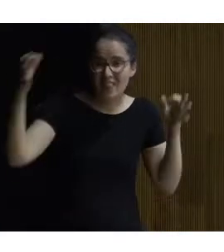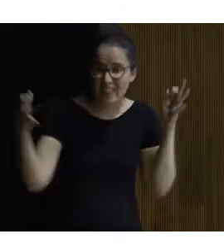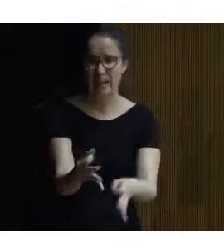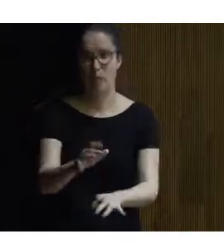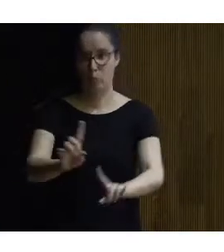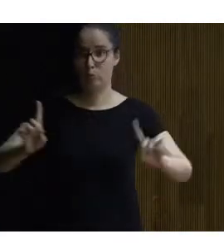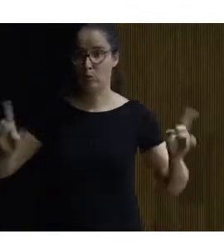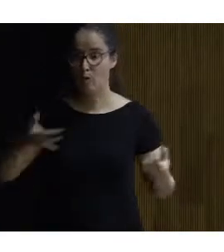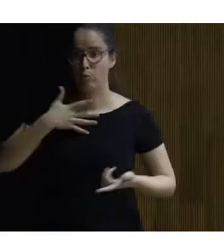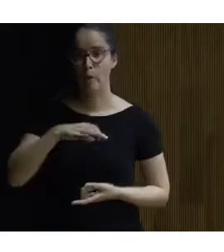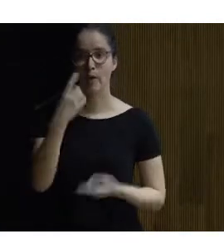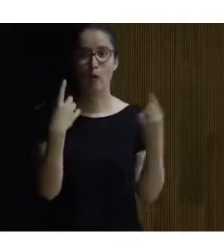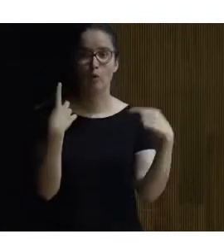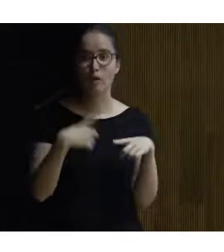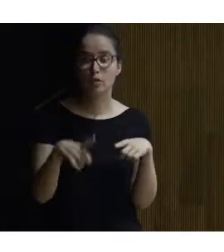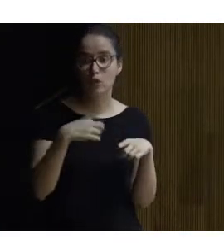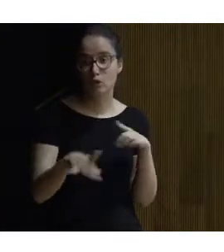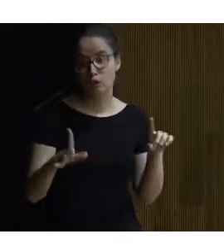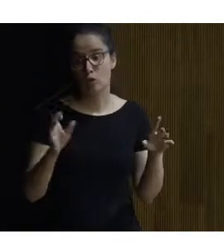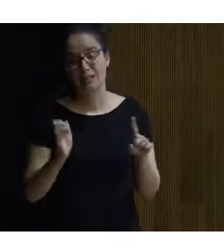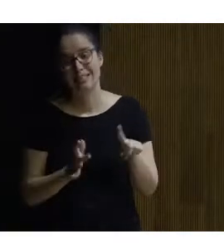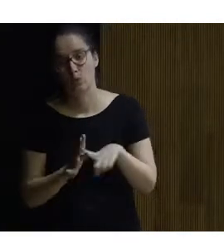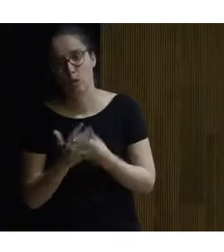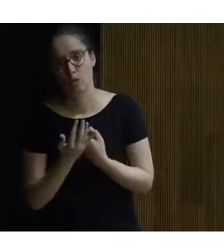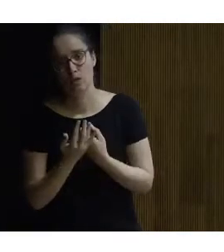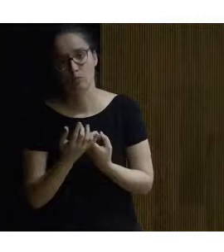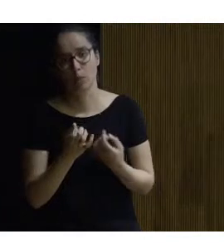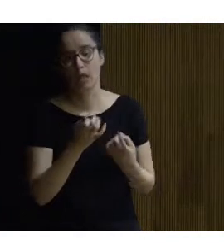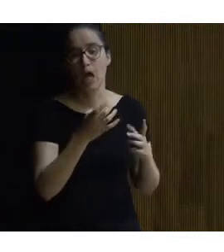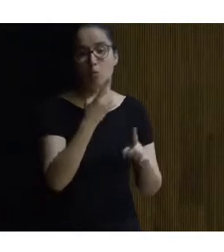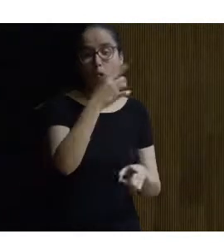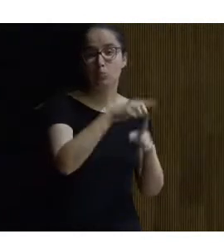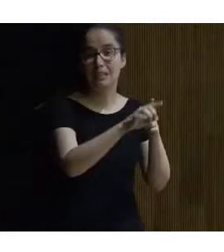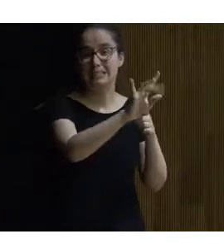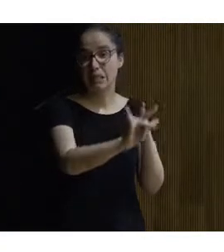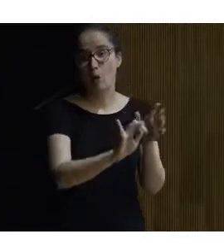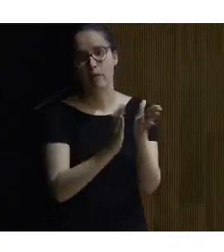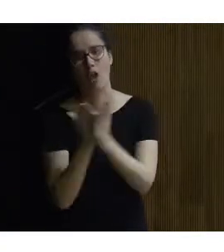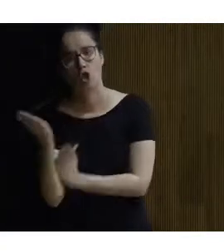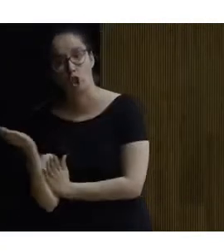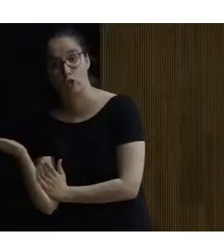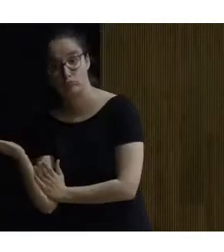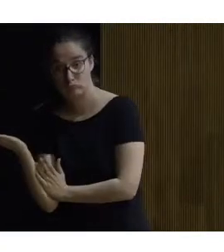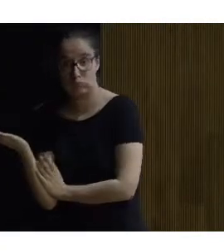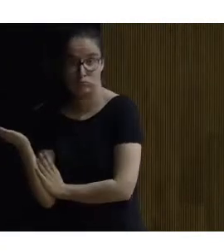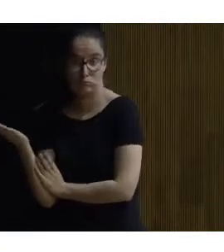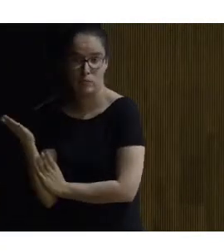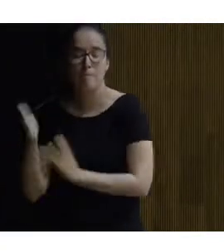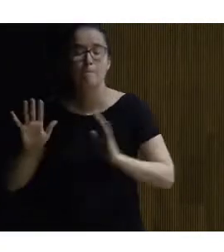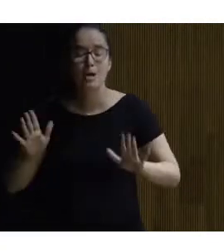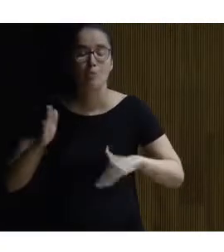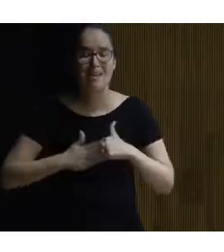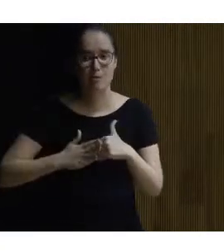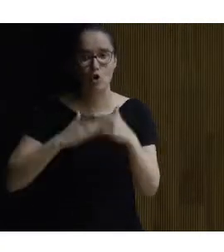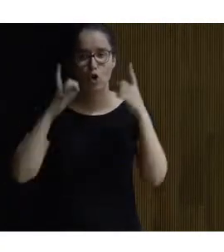hacer esto puede haber cosas o puede haber situaciones que aconsejen adoptar otro tipo de caminos o lo que quieras pero al